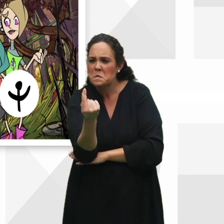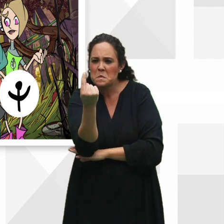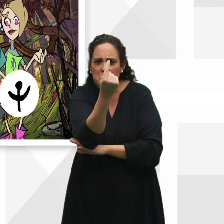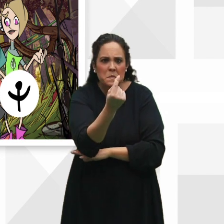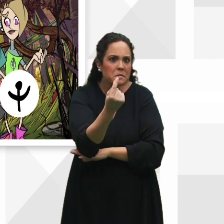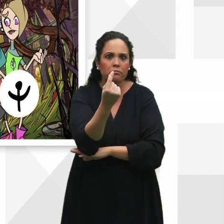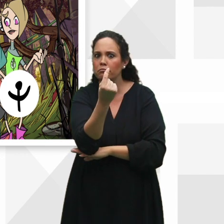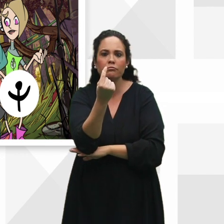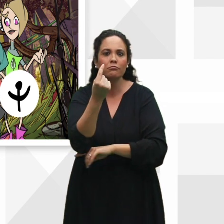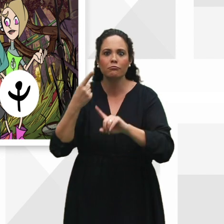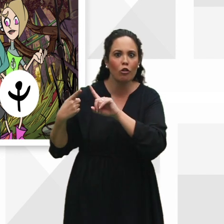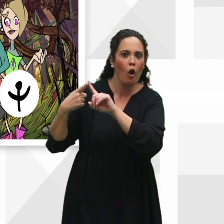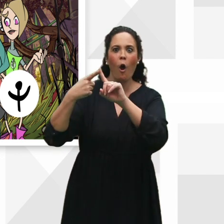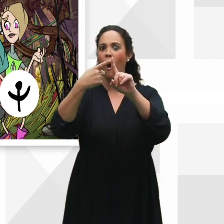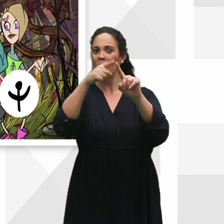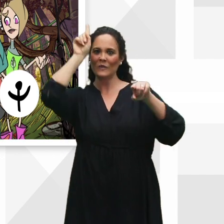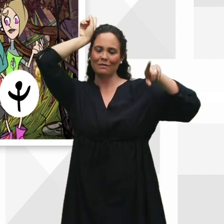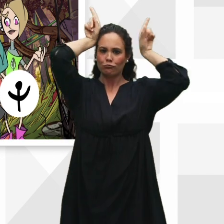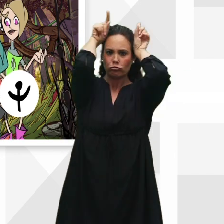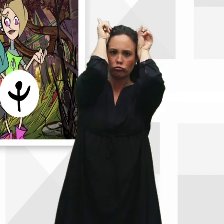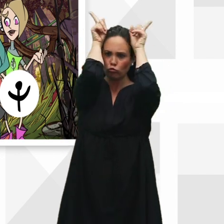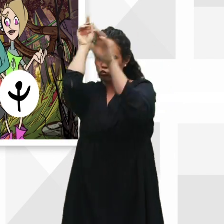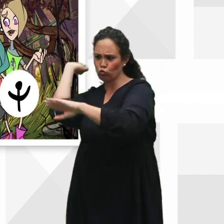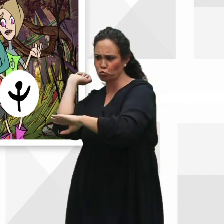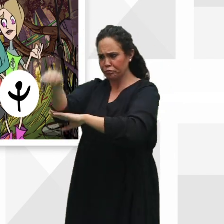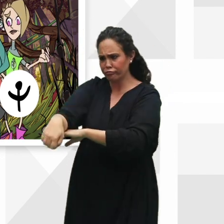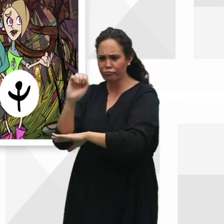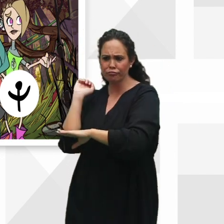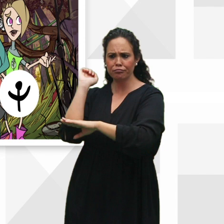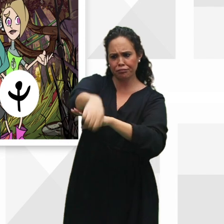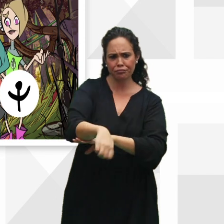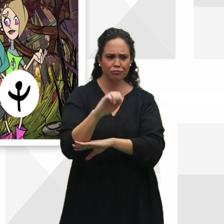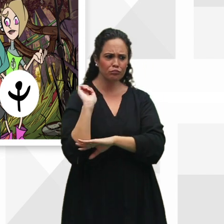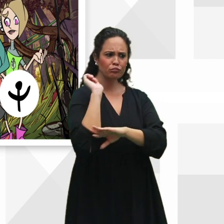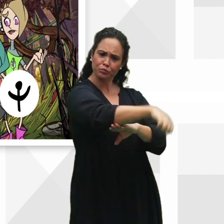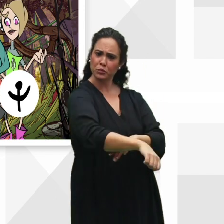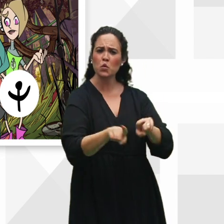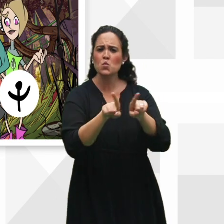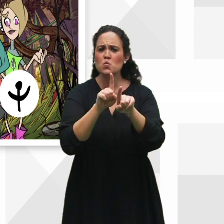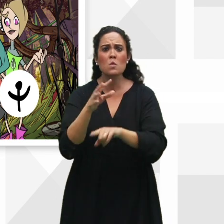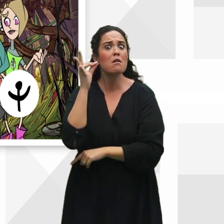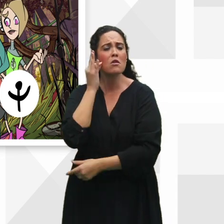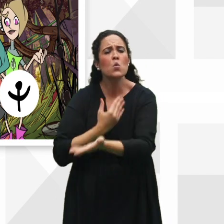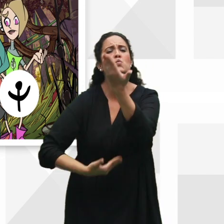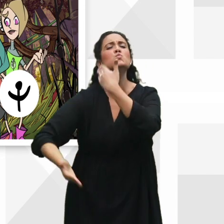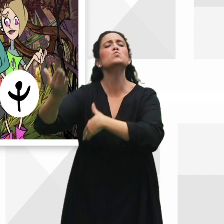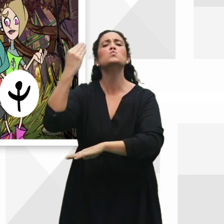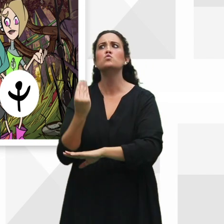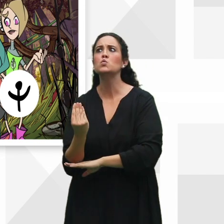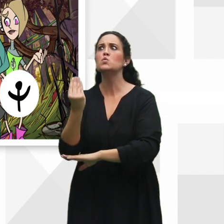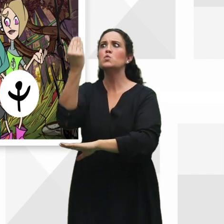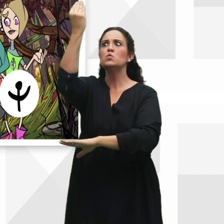era para poder vencer a los alienígenas tal y como había hecho ella misma en sus heroicos viajes espaciales.